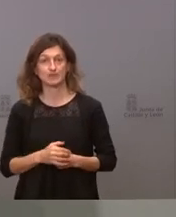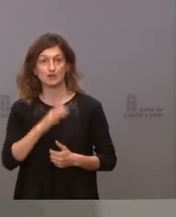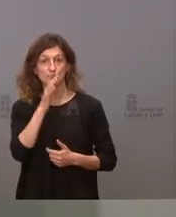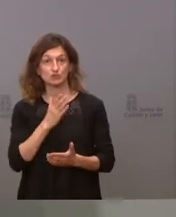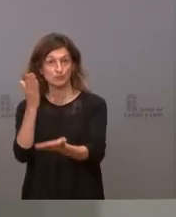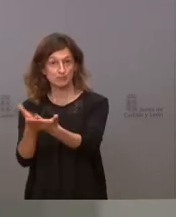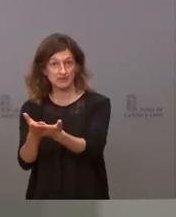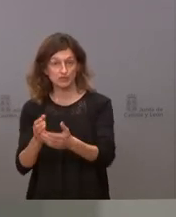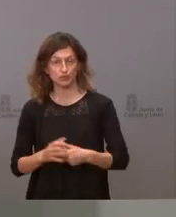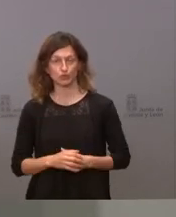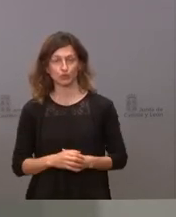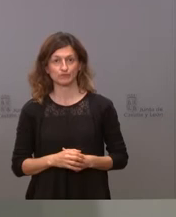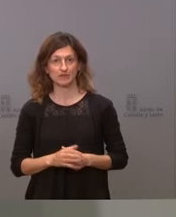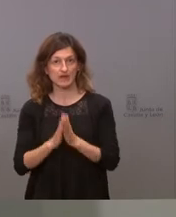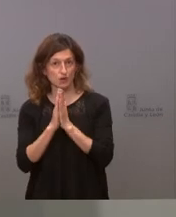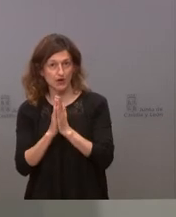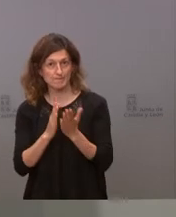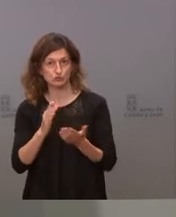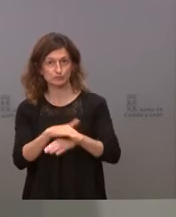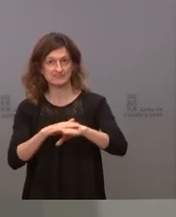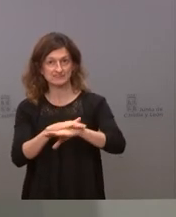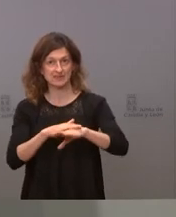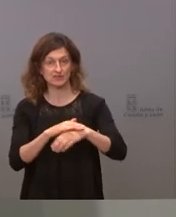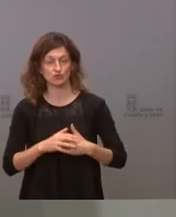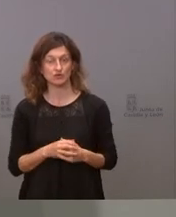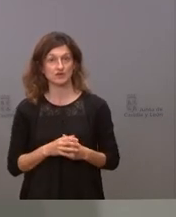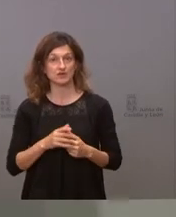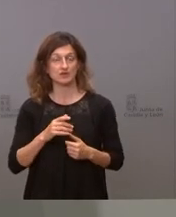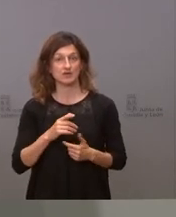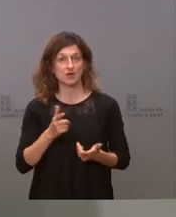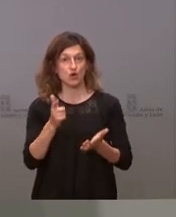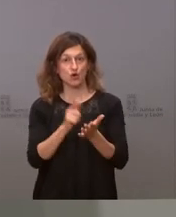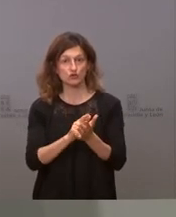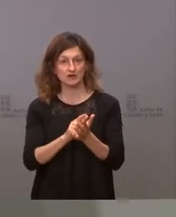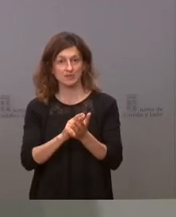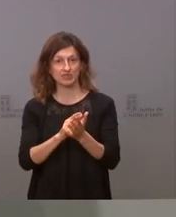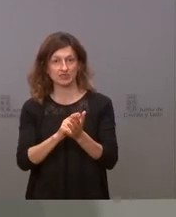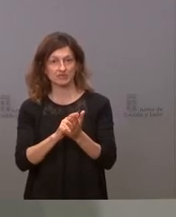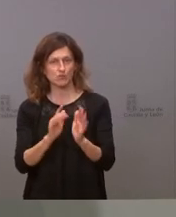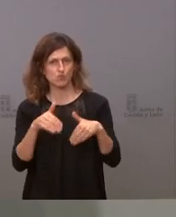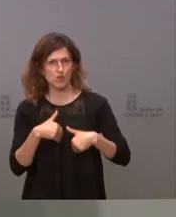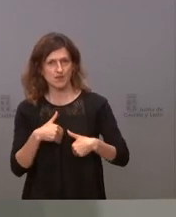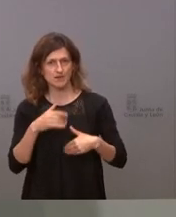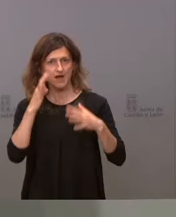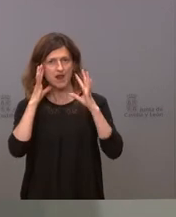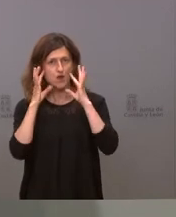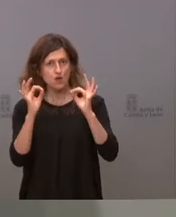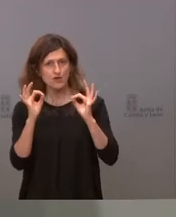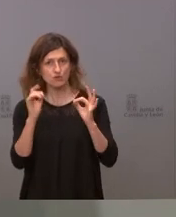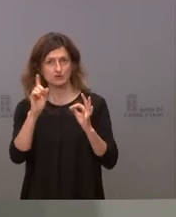le rogamos al ministerio que vuelva al consenso y al sentido común